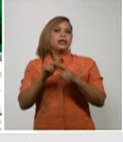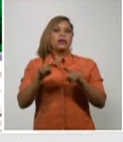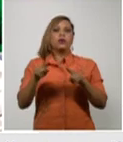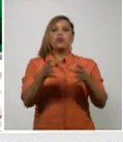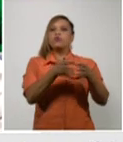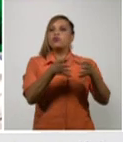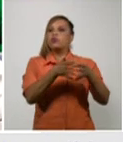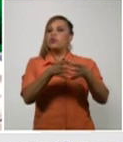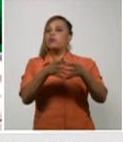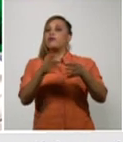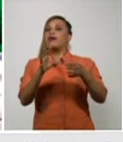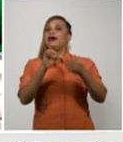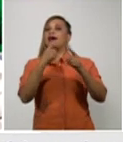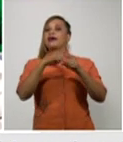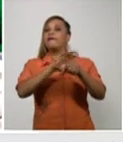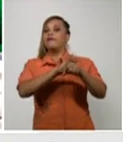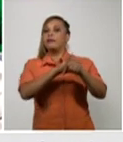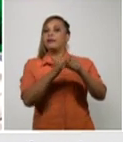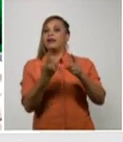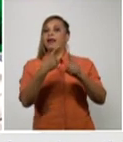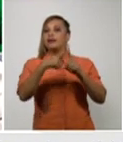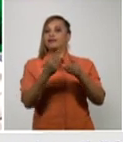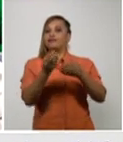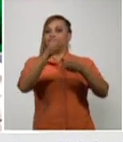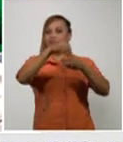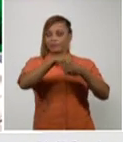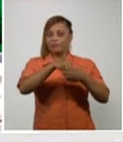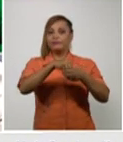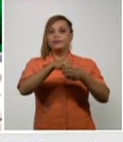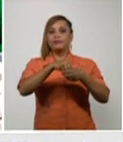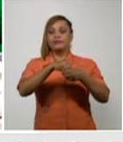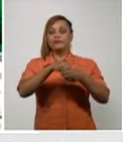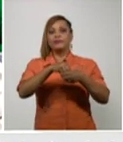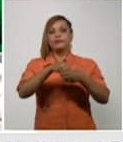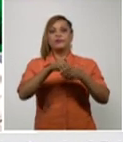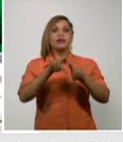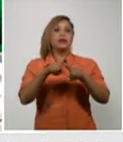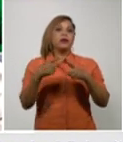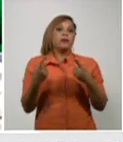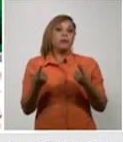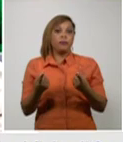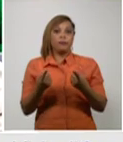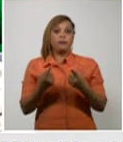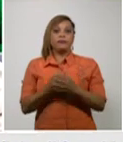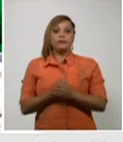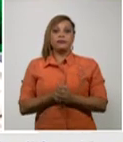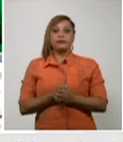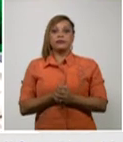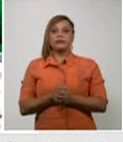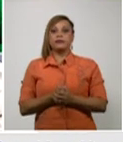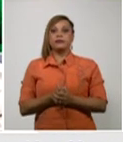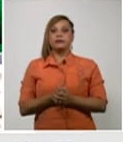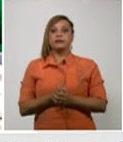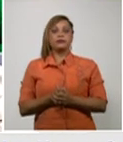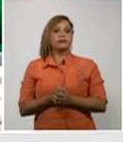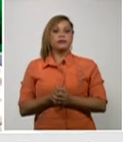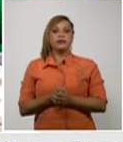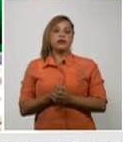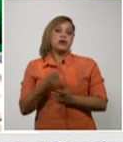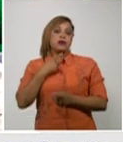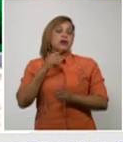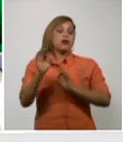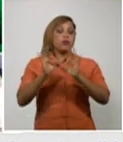de comorbilidades asociadas por lo tanto no tomemos con ligereza los cuidados que hay que